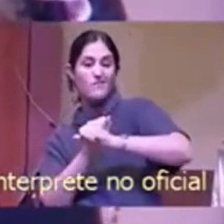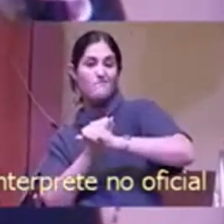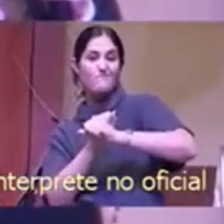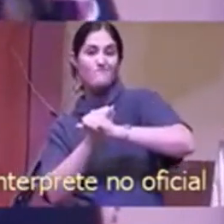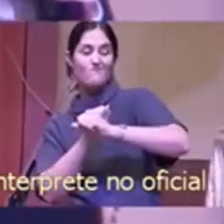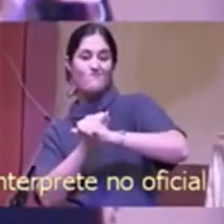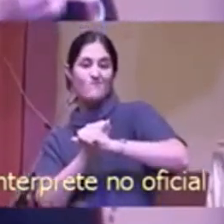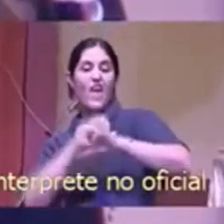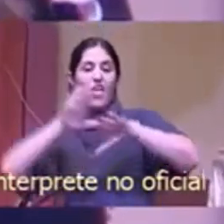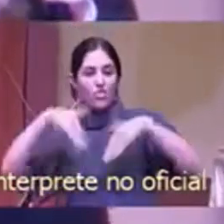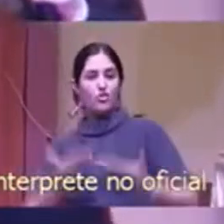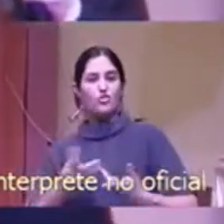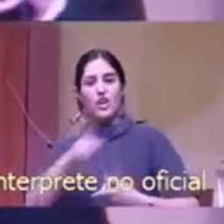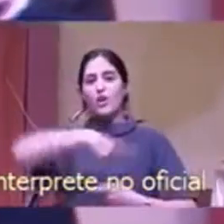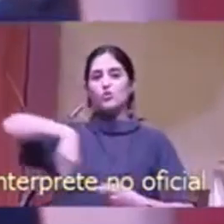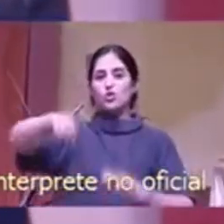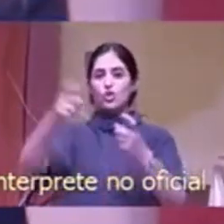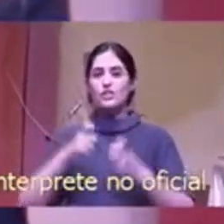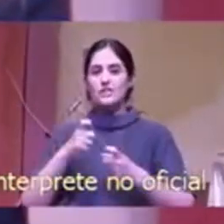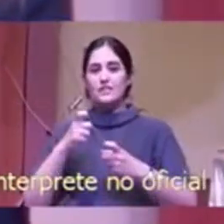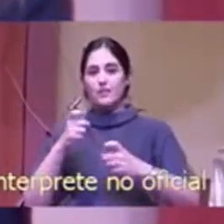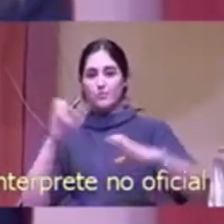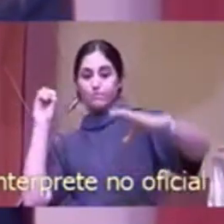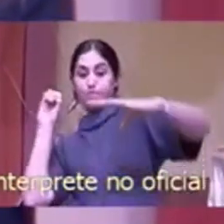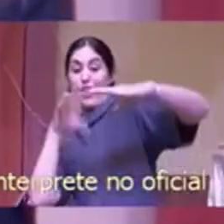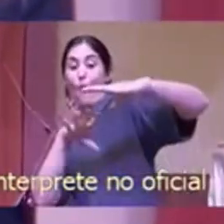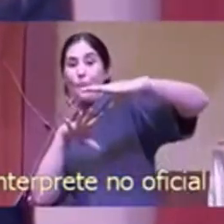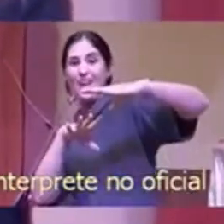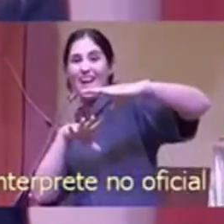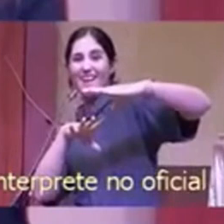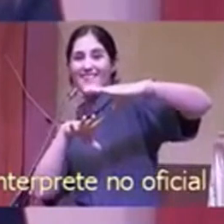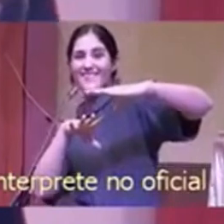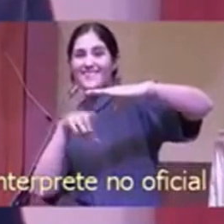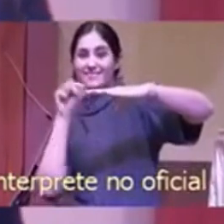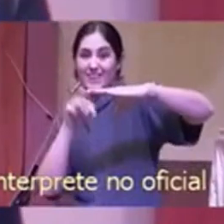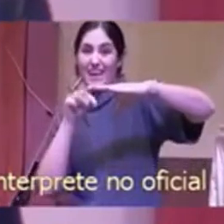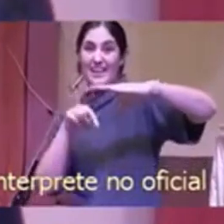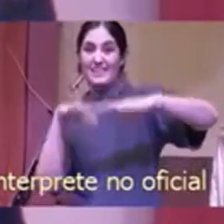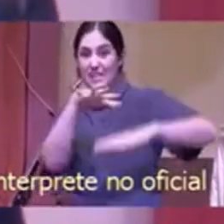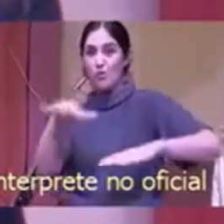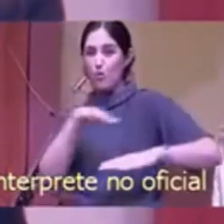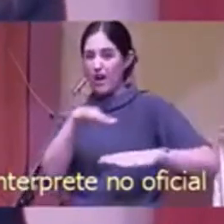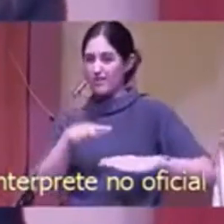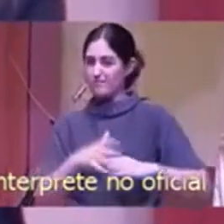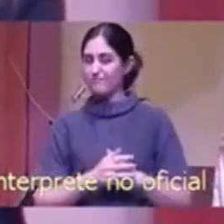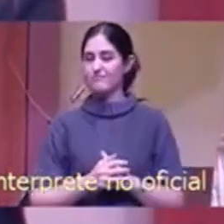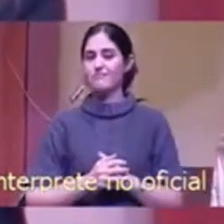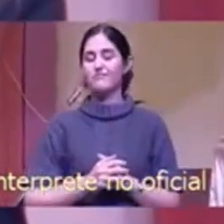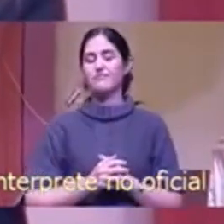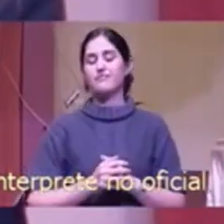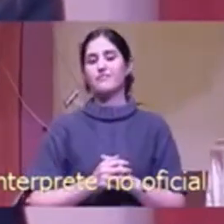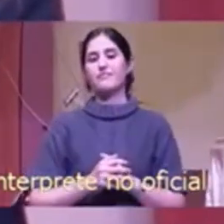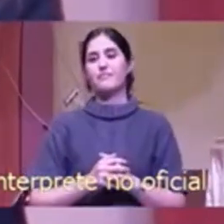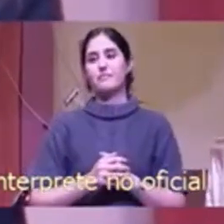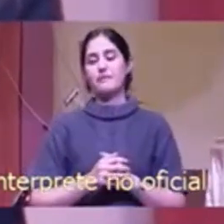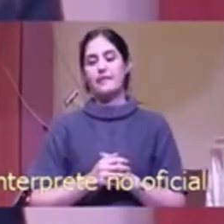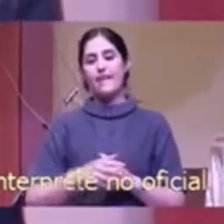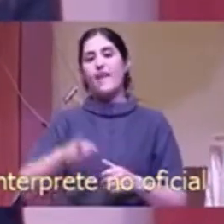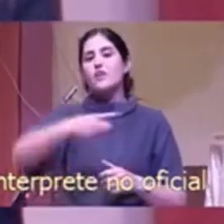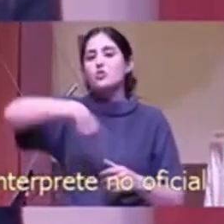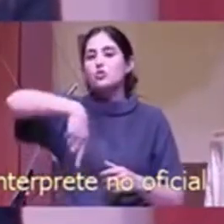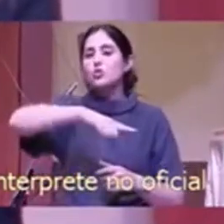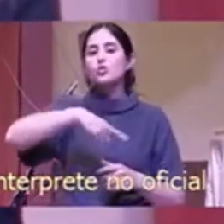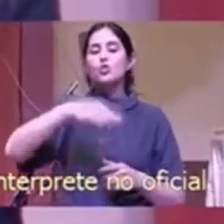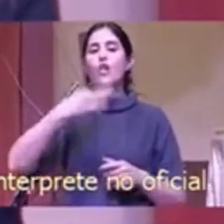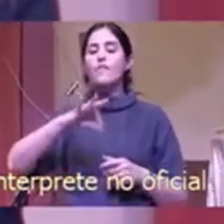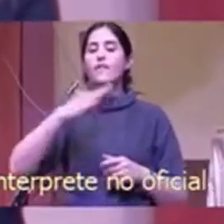en las cuales nos tenemos que enfocar como la iglesia de Jesucristo. Están haciendo un trabajo maravilloso. Pero yo quiero pensar en